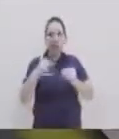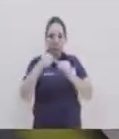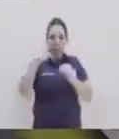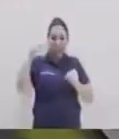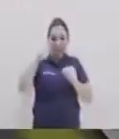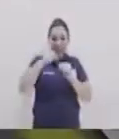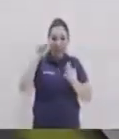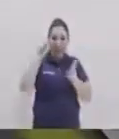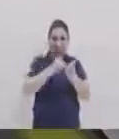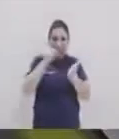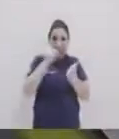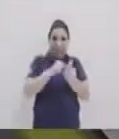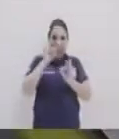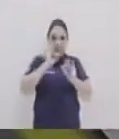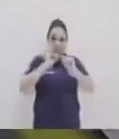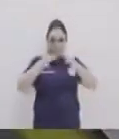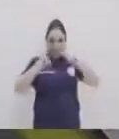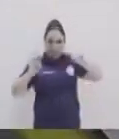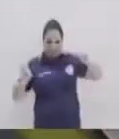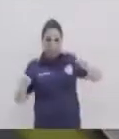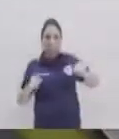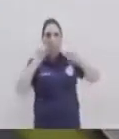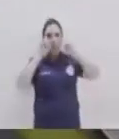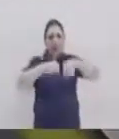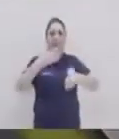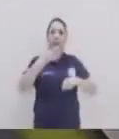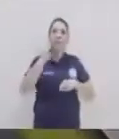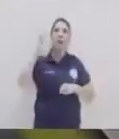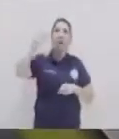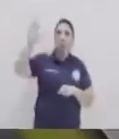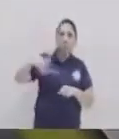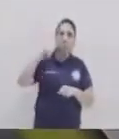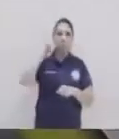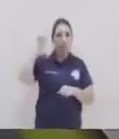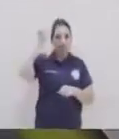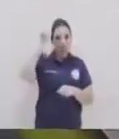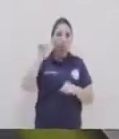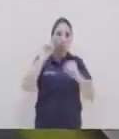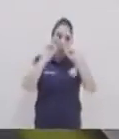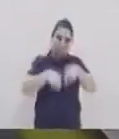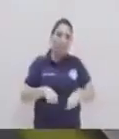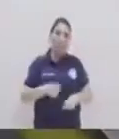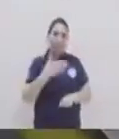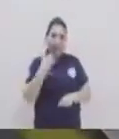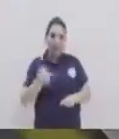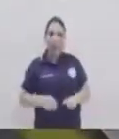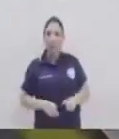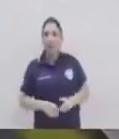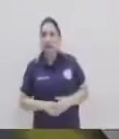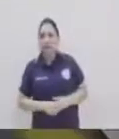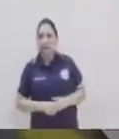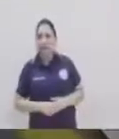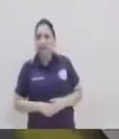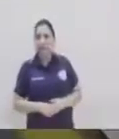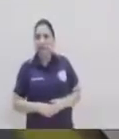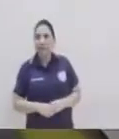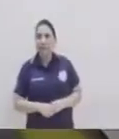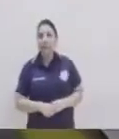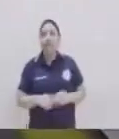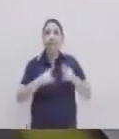clavos, pinzas y alambres que a veces puede ser cortada o nos podemos lastimar con el clavo.